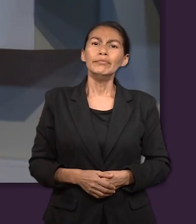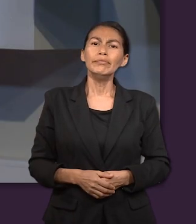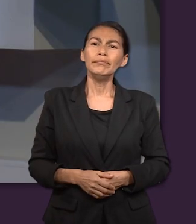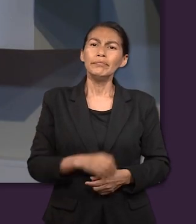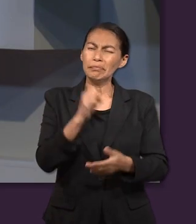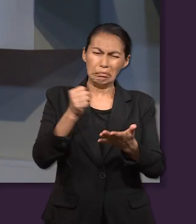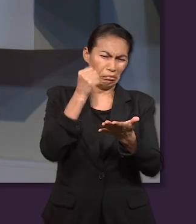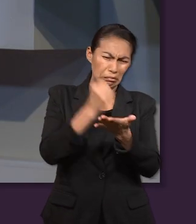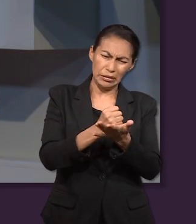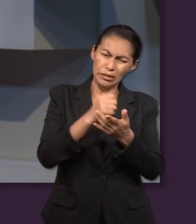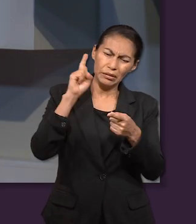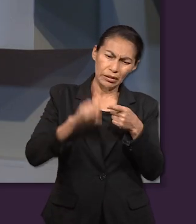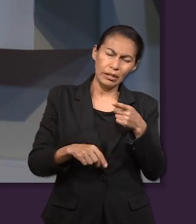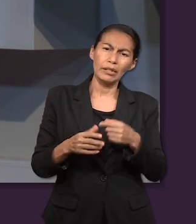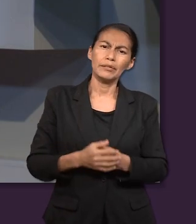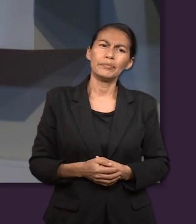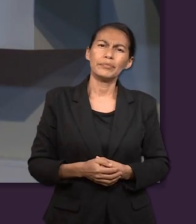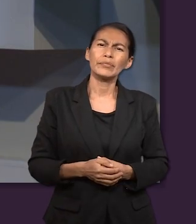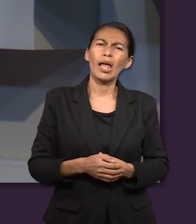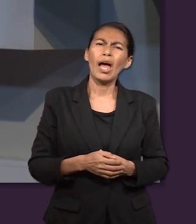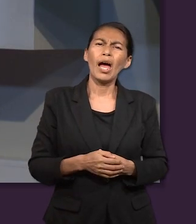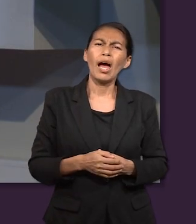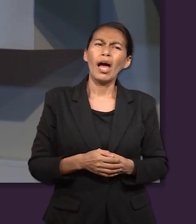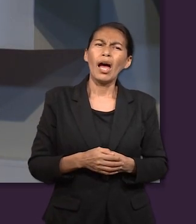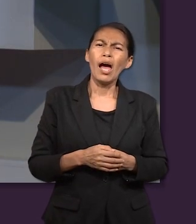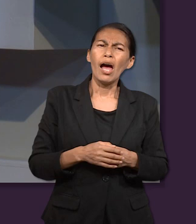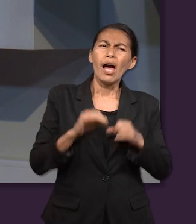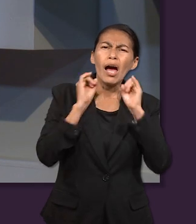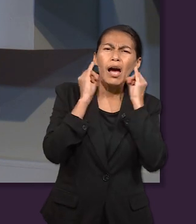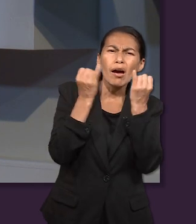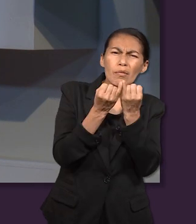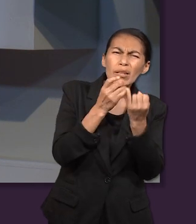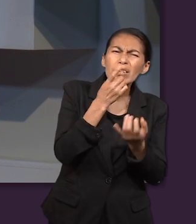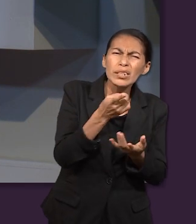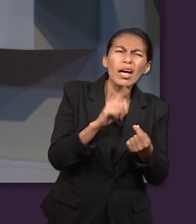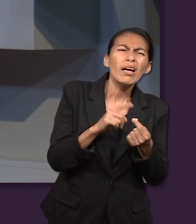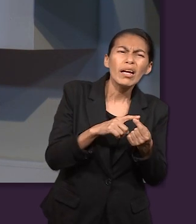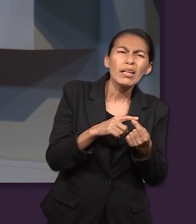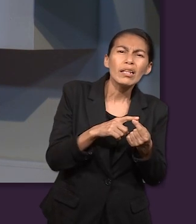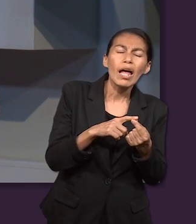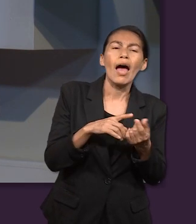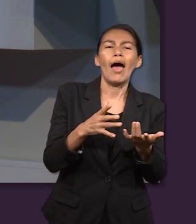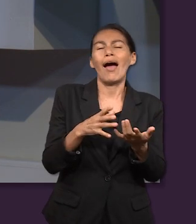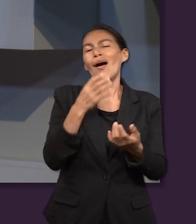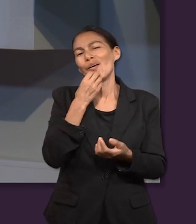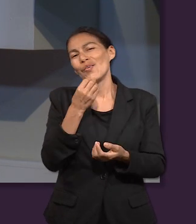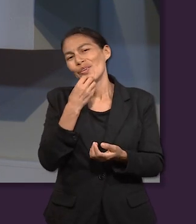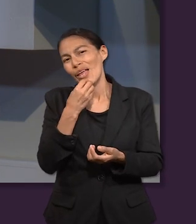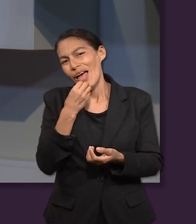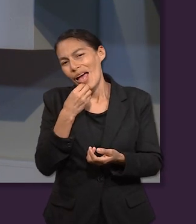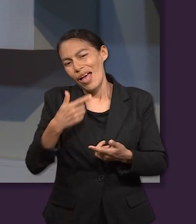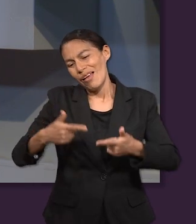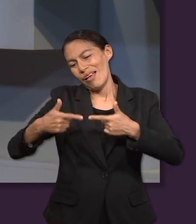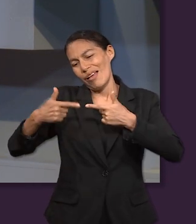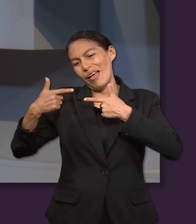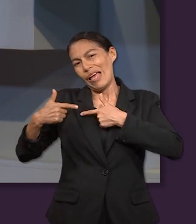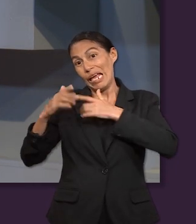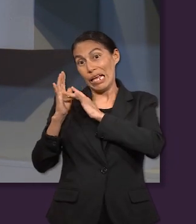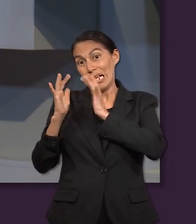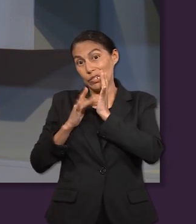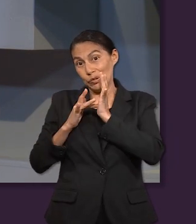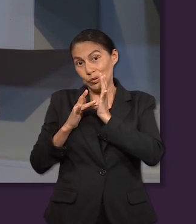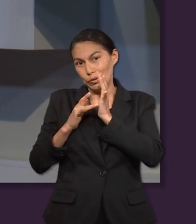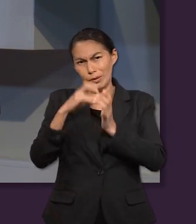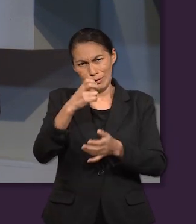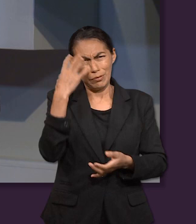quién se estaba refiriendo Jacob de que vendría la descendencia de Jesús? Sí, Judá como la ascendencia de Jesús. Eso